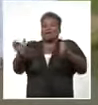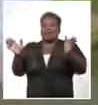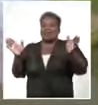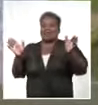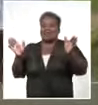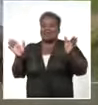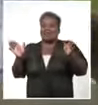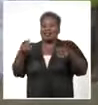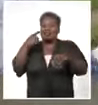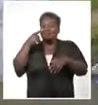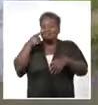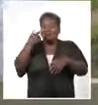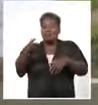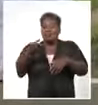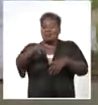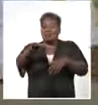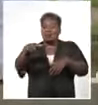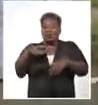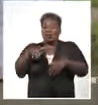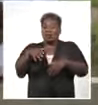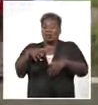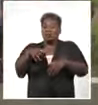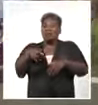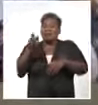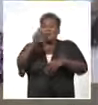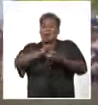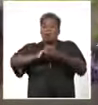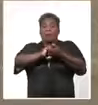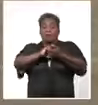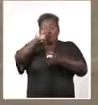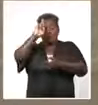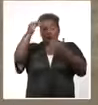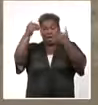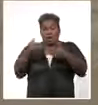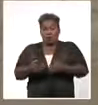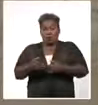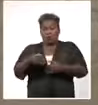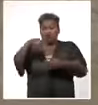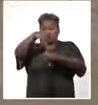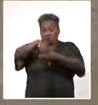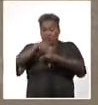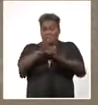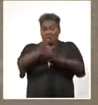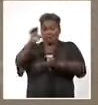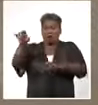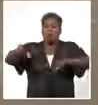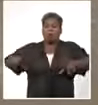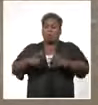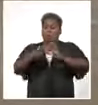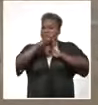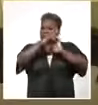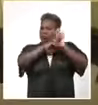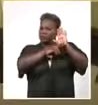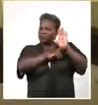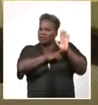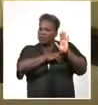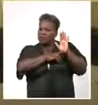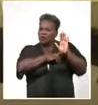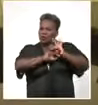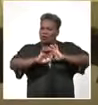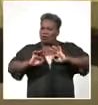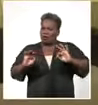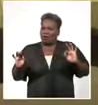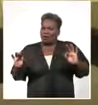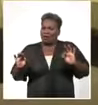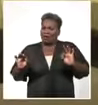hemos tenido también la presencia de las autoridades de salud. Hemos estado cumpliendo con todos los requisitos y las exigencias sanitarias, de manera que